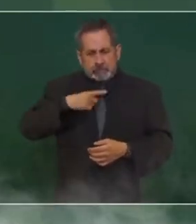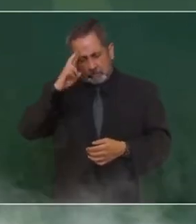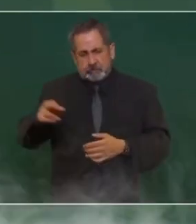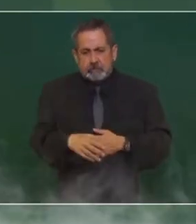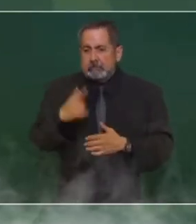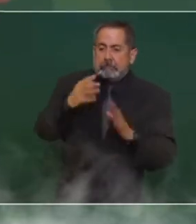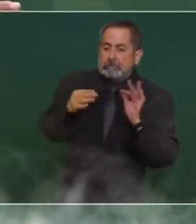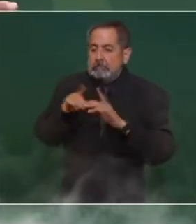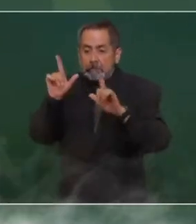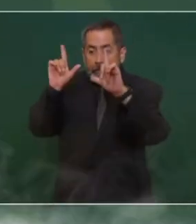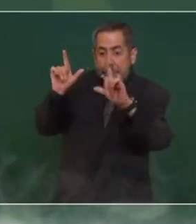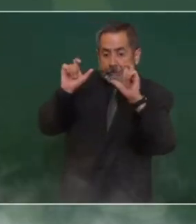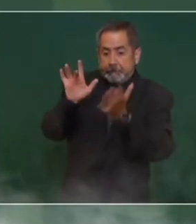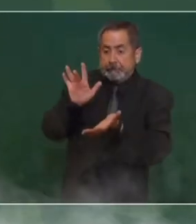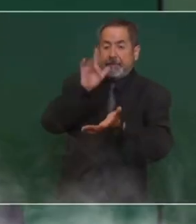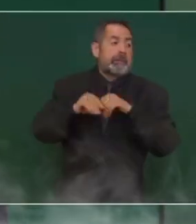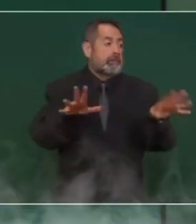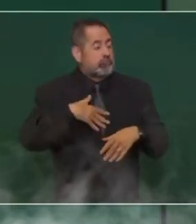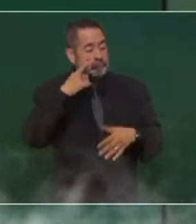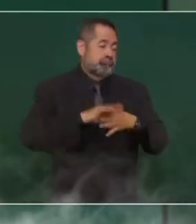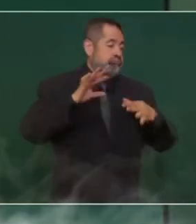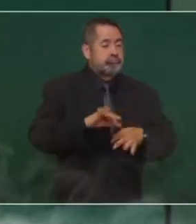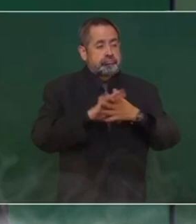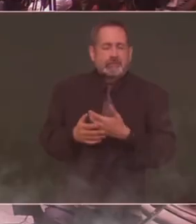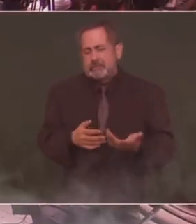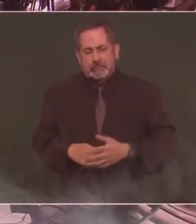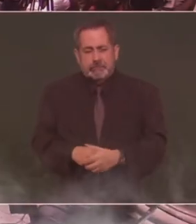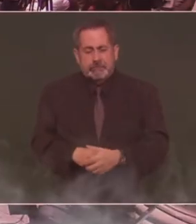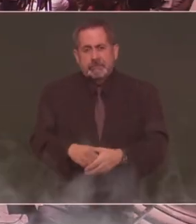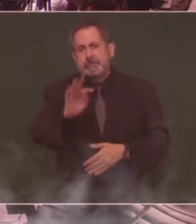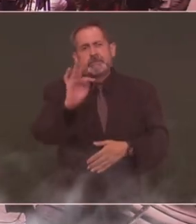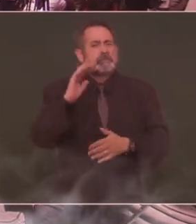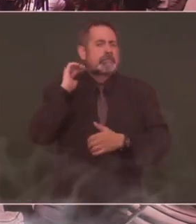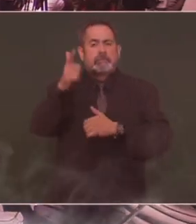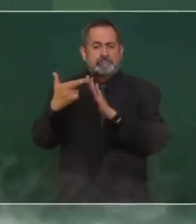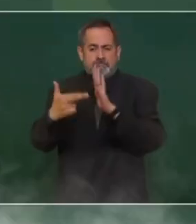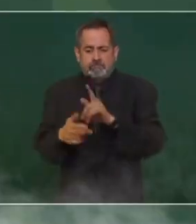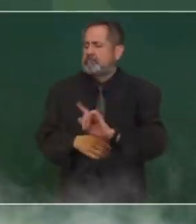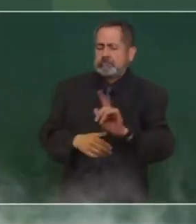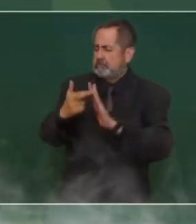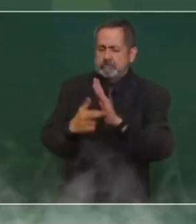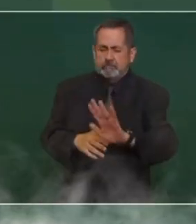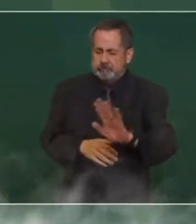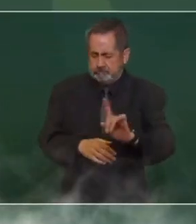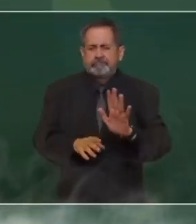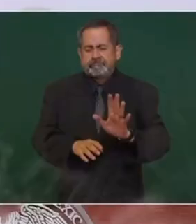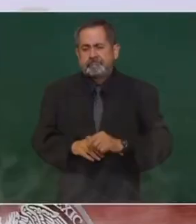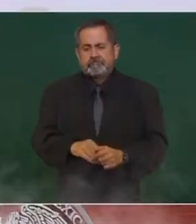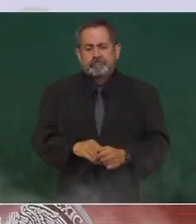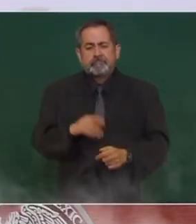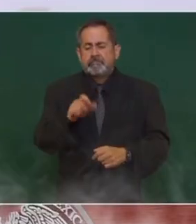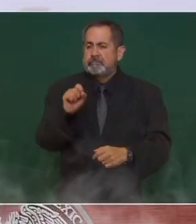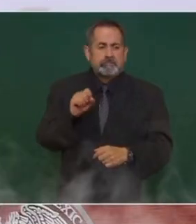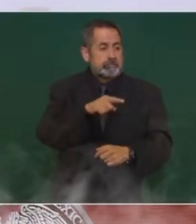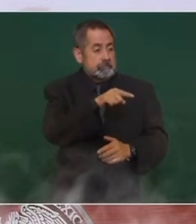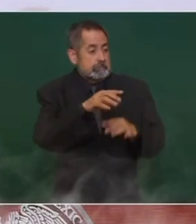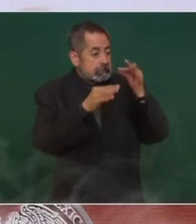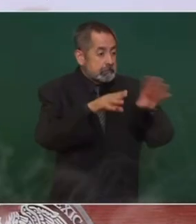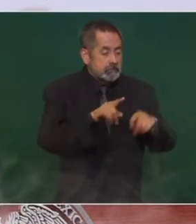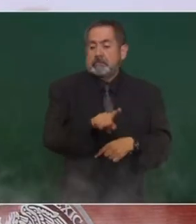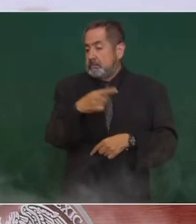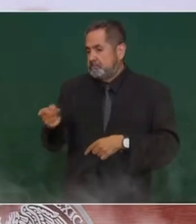no ir por la foto más dramática. ¿Podría haber alguna regulación? No, no, eso se regula con la misma prensa.